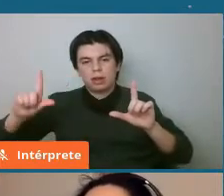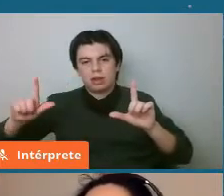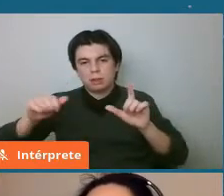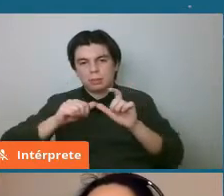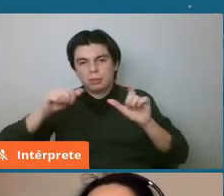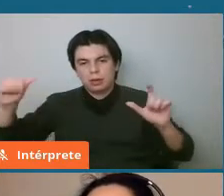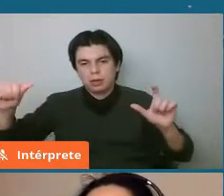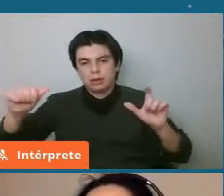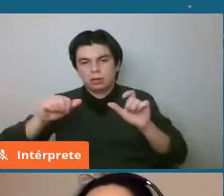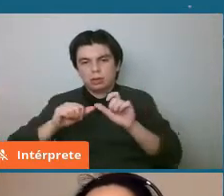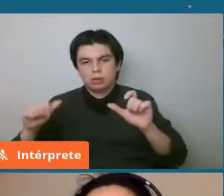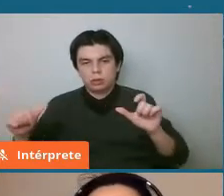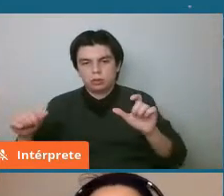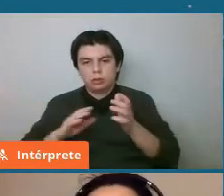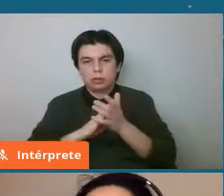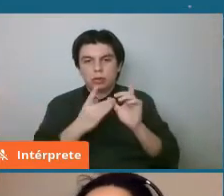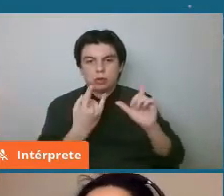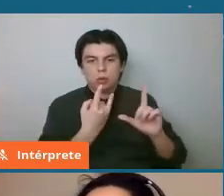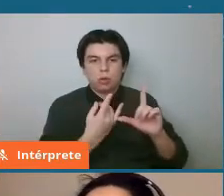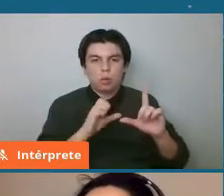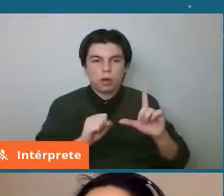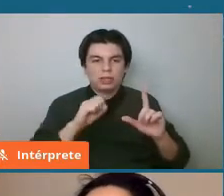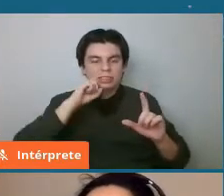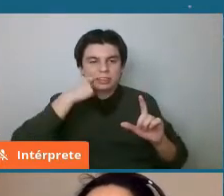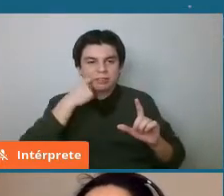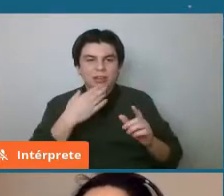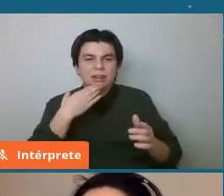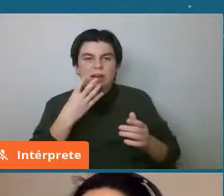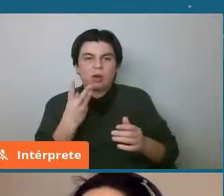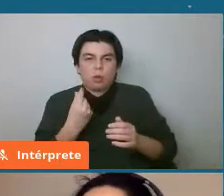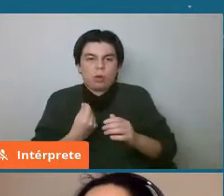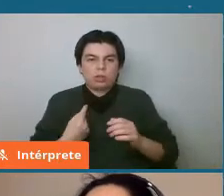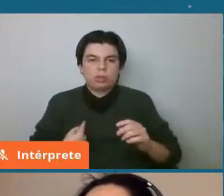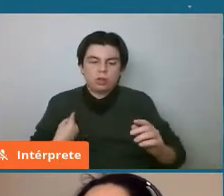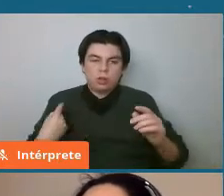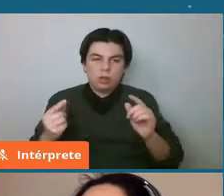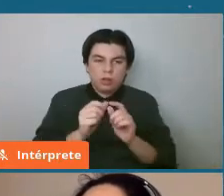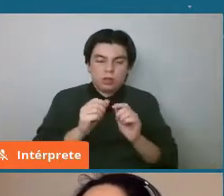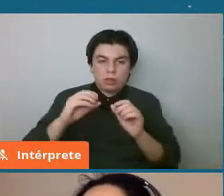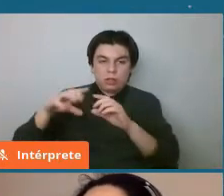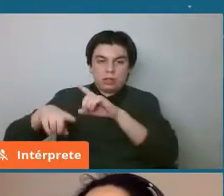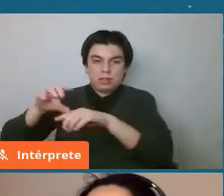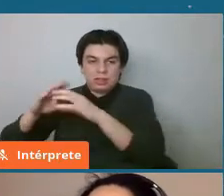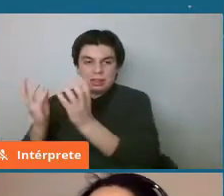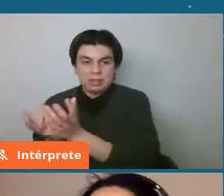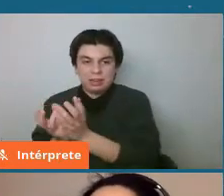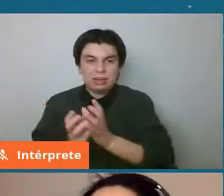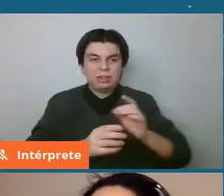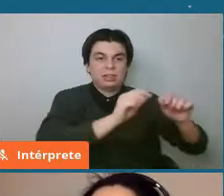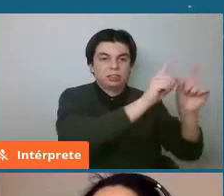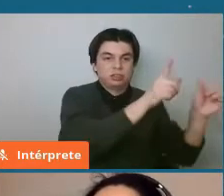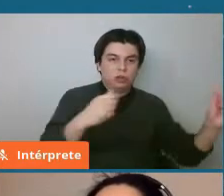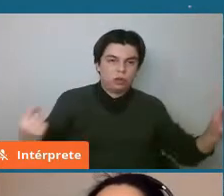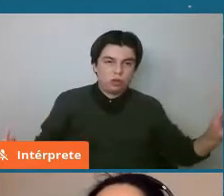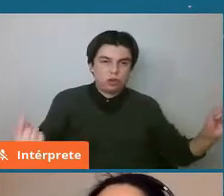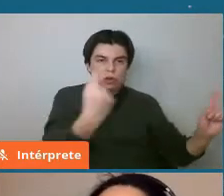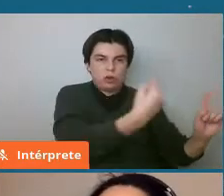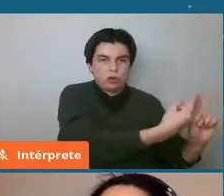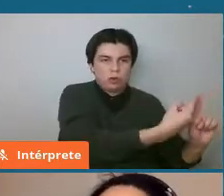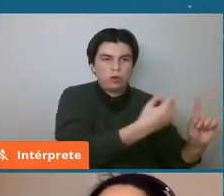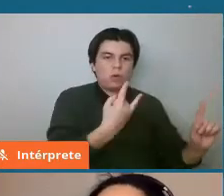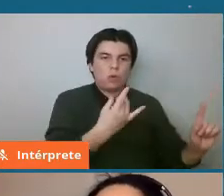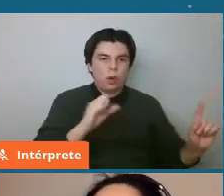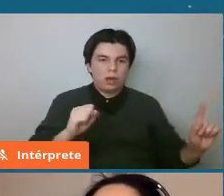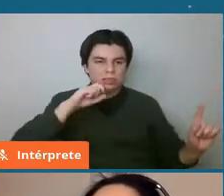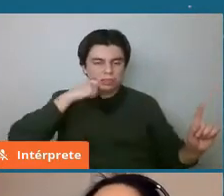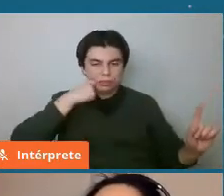alejados, una unidad astronómica es la distancia de la Tierra al sol, entonces acá vemos que los que más abundan son